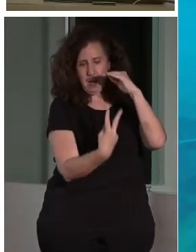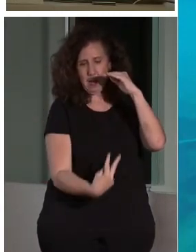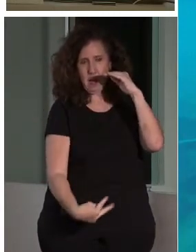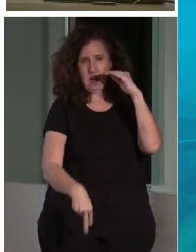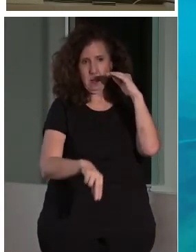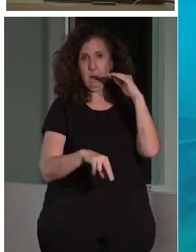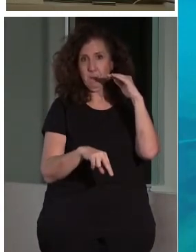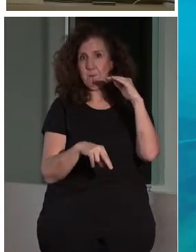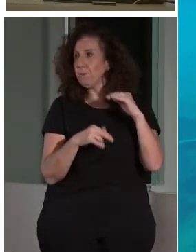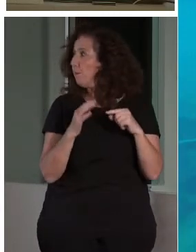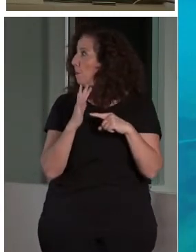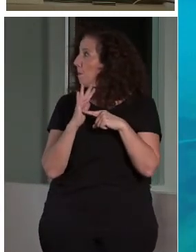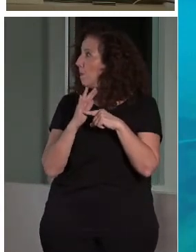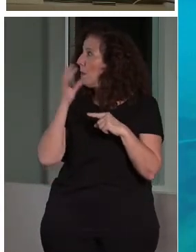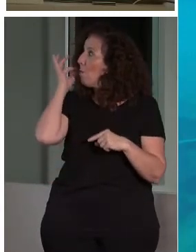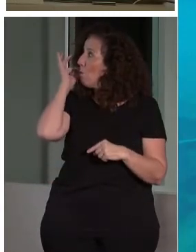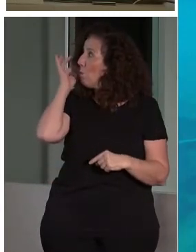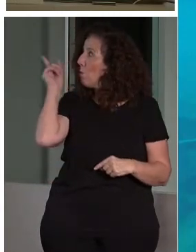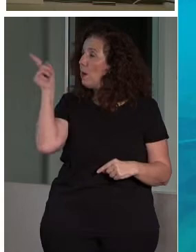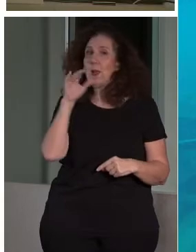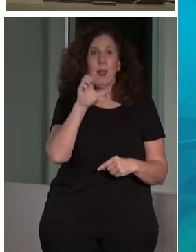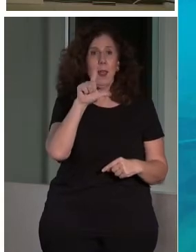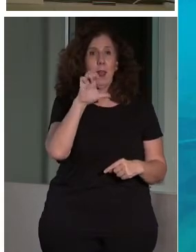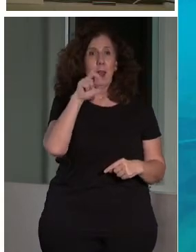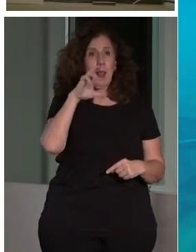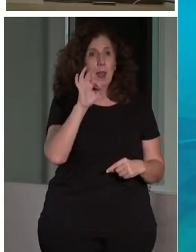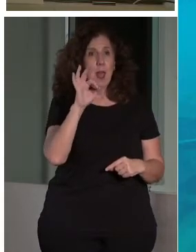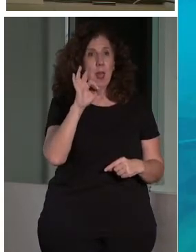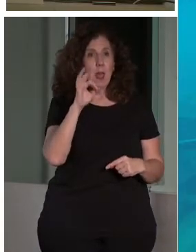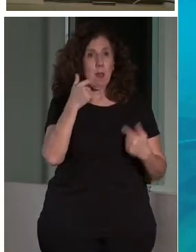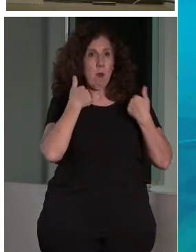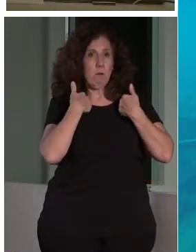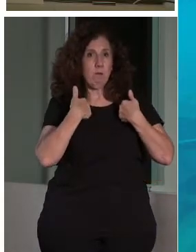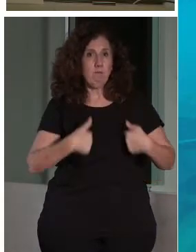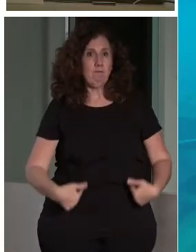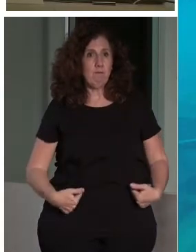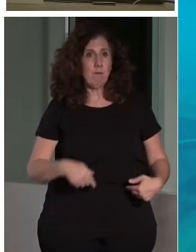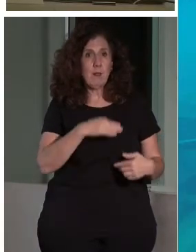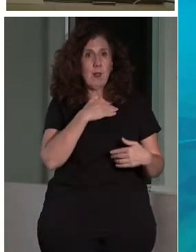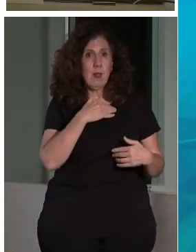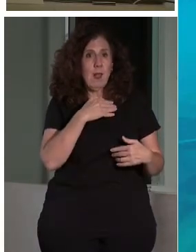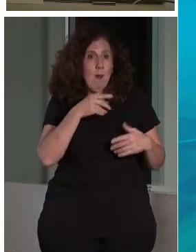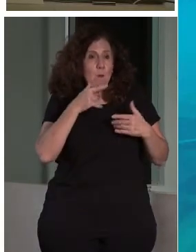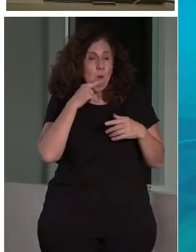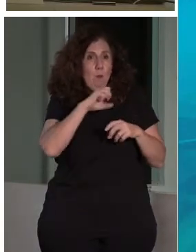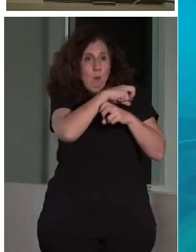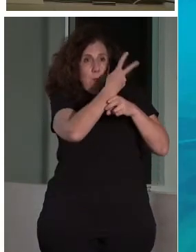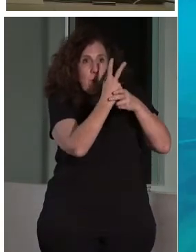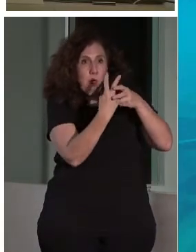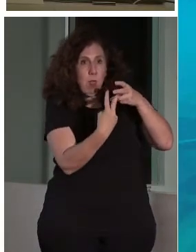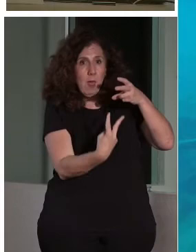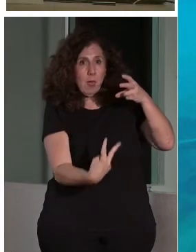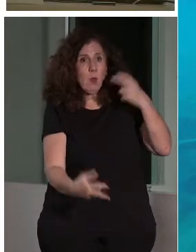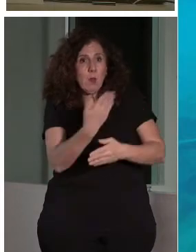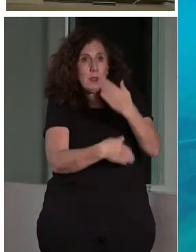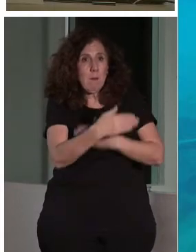Esta es Elena Proust, tiene tetraplegia. Es una famosa bloguera con discapacidad. Está buceando en el BOU Ferrer. A a lo mejor aquí la discapacidad la tiene una persona